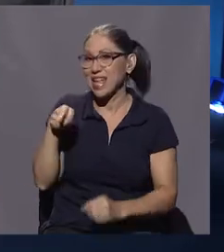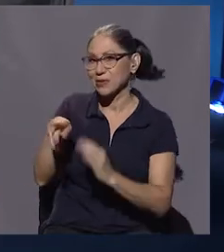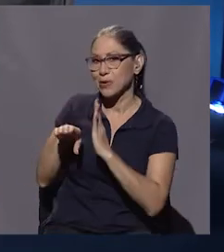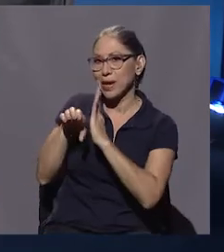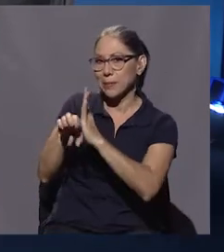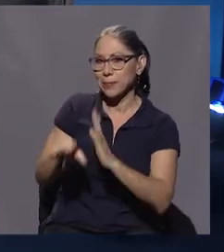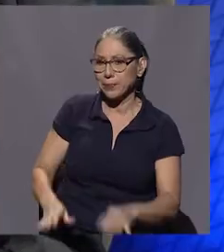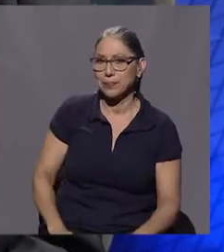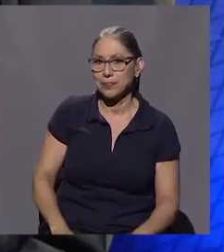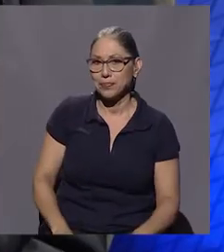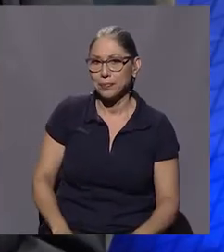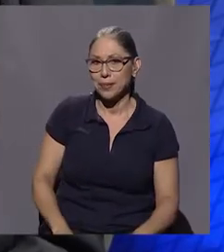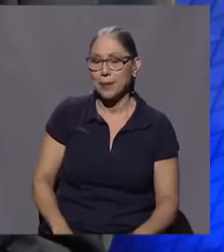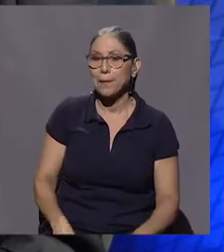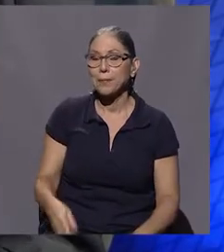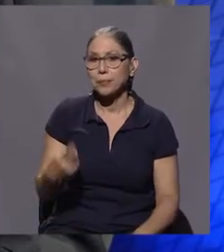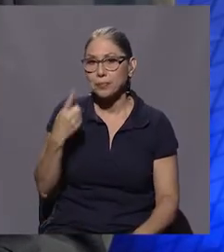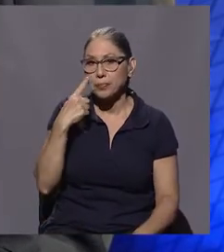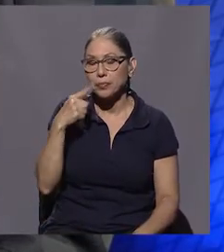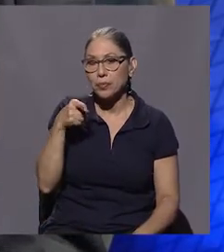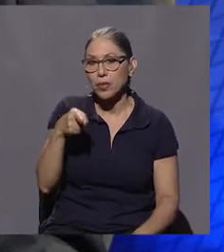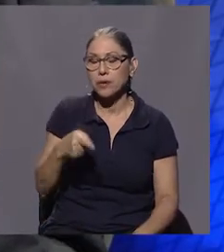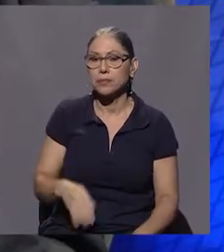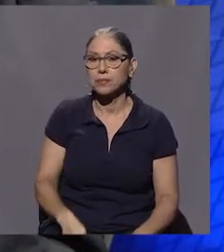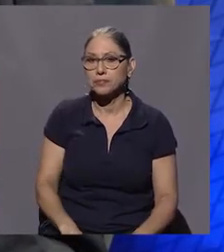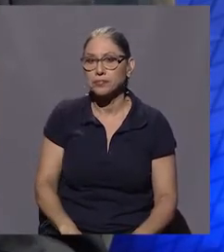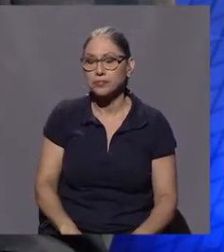Vea, ahí es donde viene el tema.